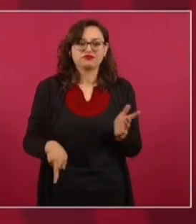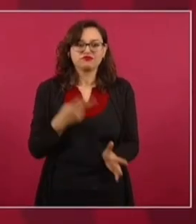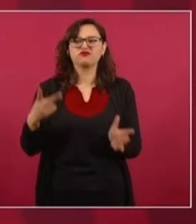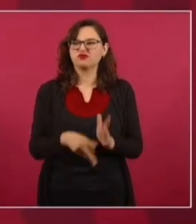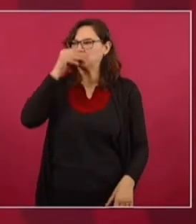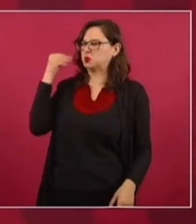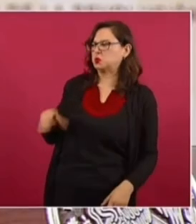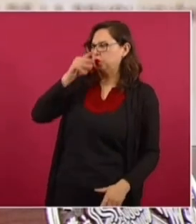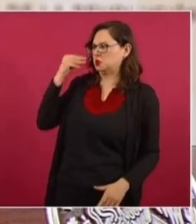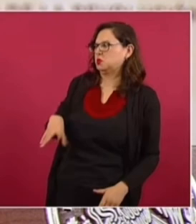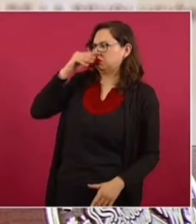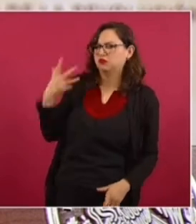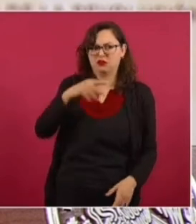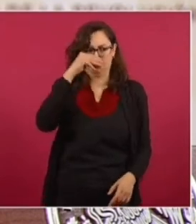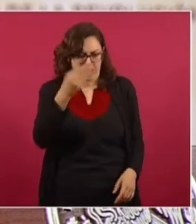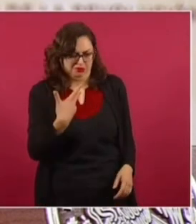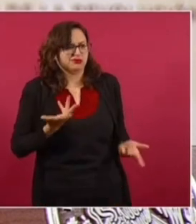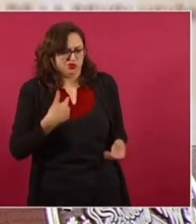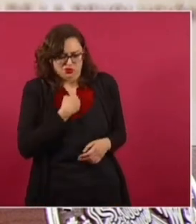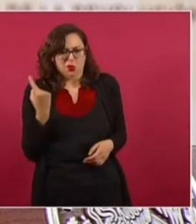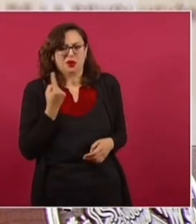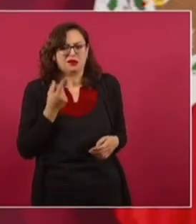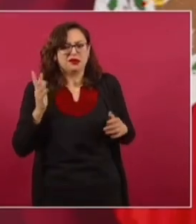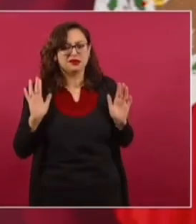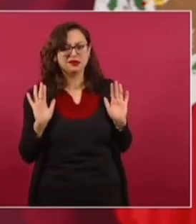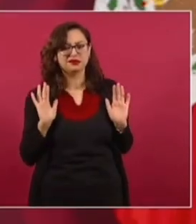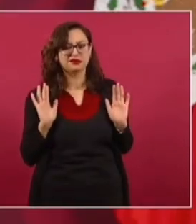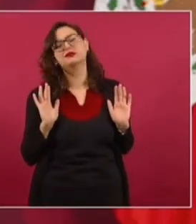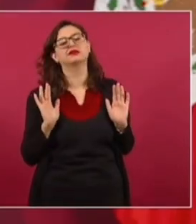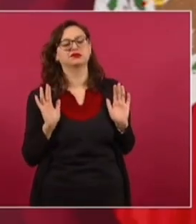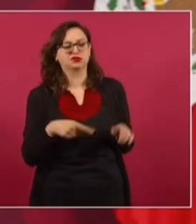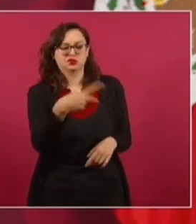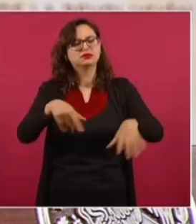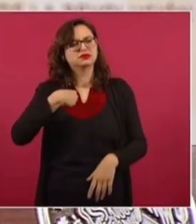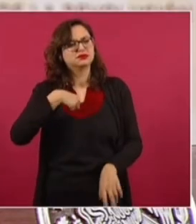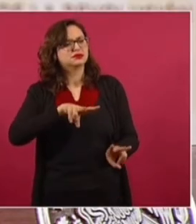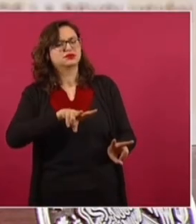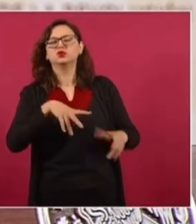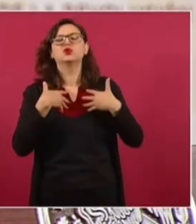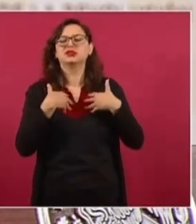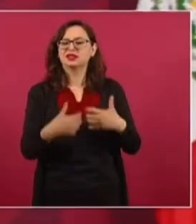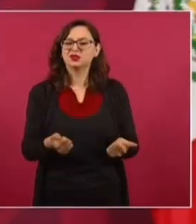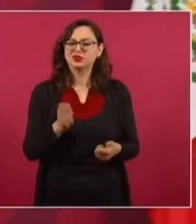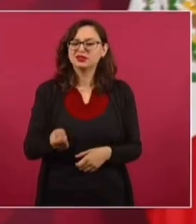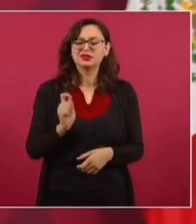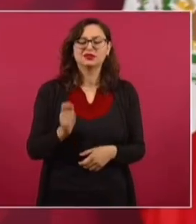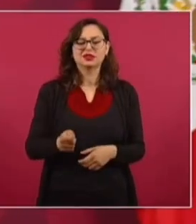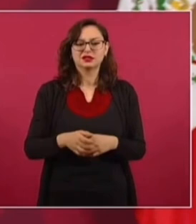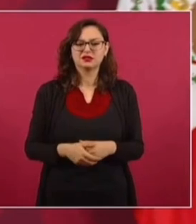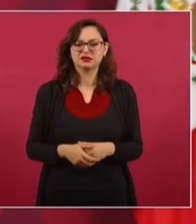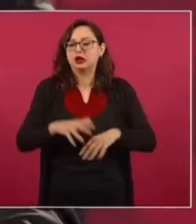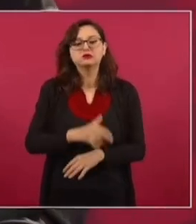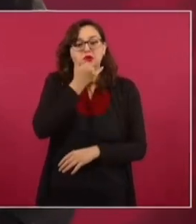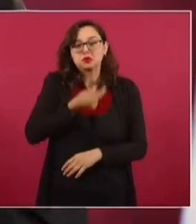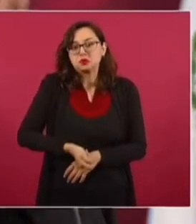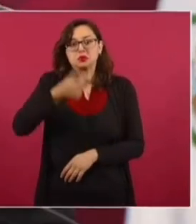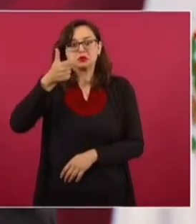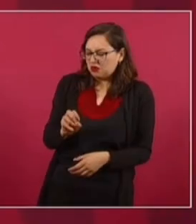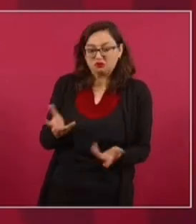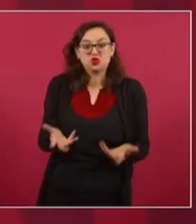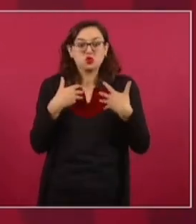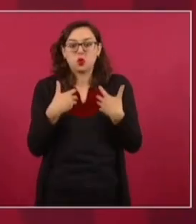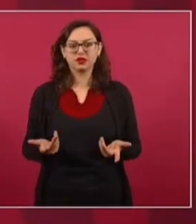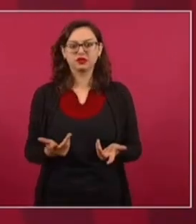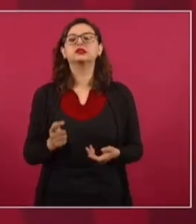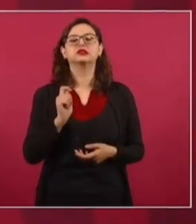si ellos no hacen su trabajo. ¿Qué es eso de, hay tiro? No lo entendí.